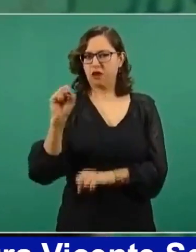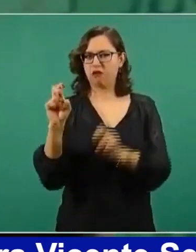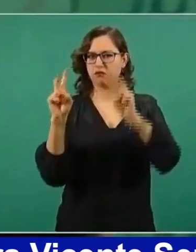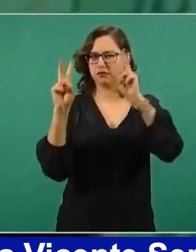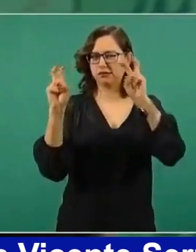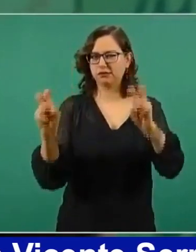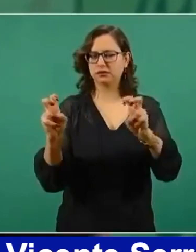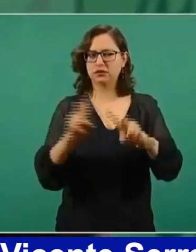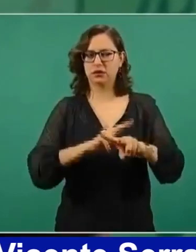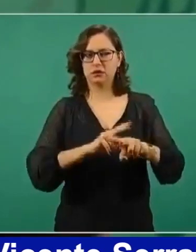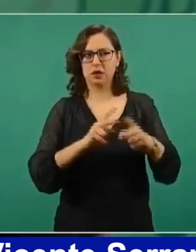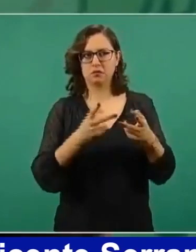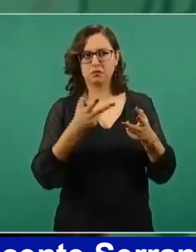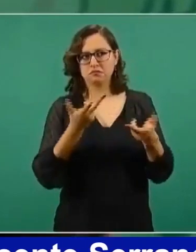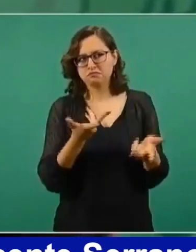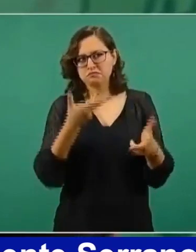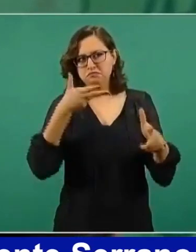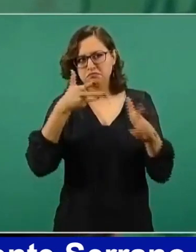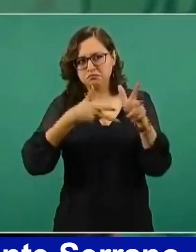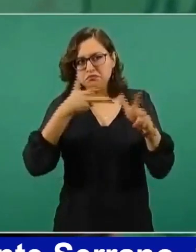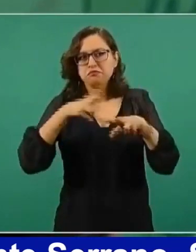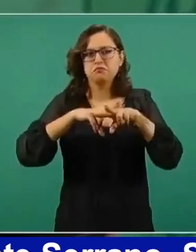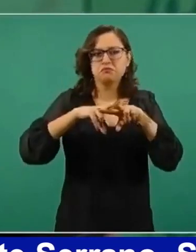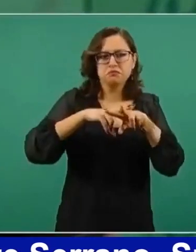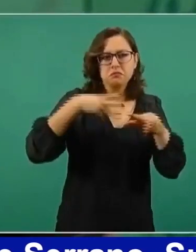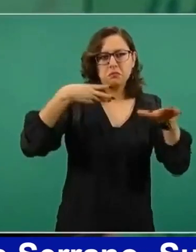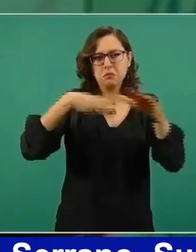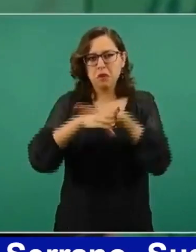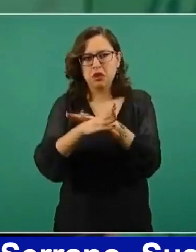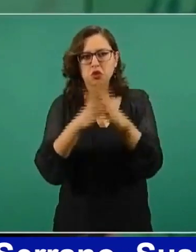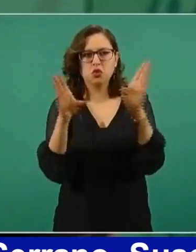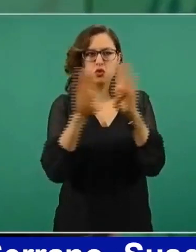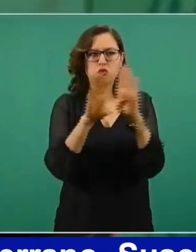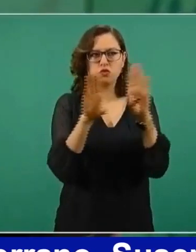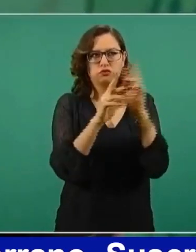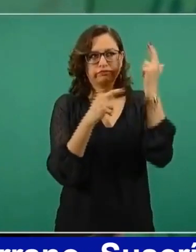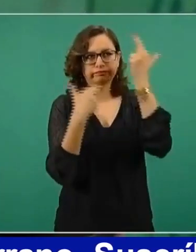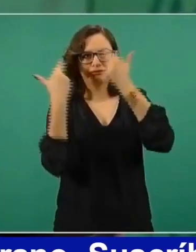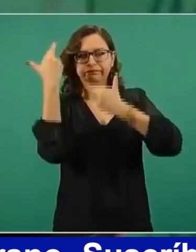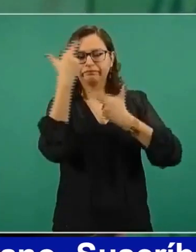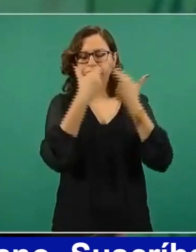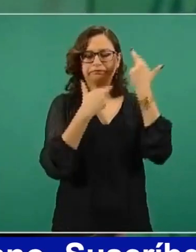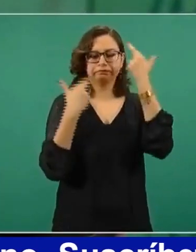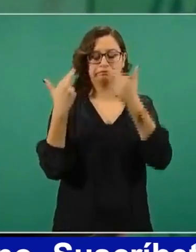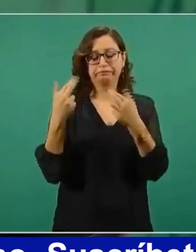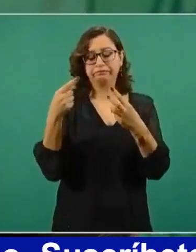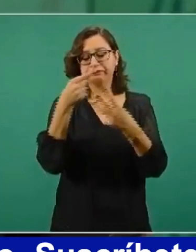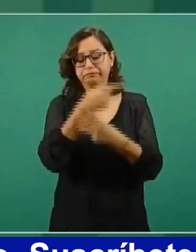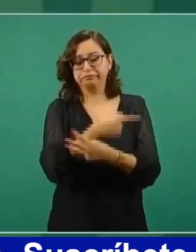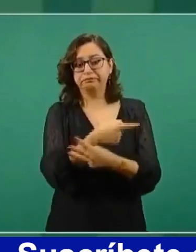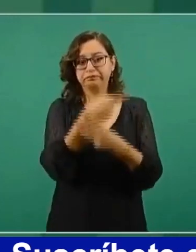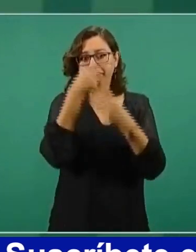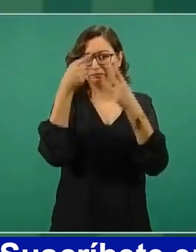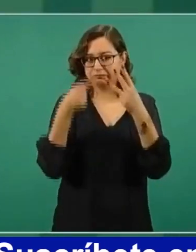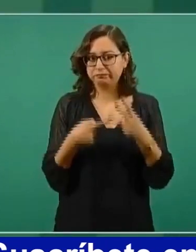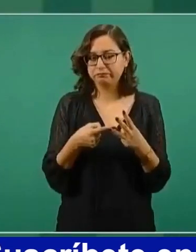estos asuntos que pueden